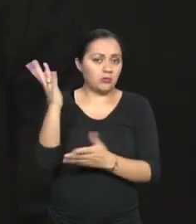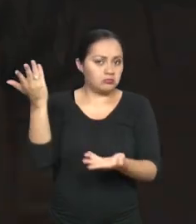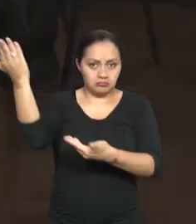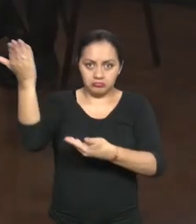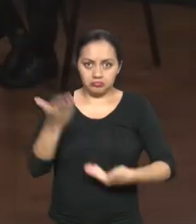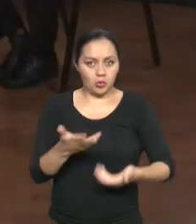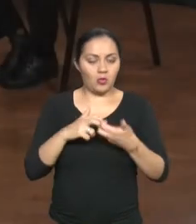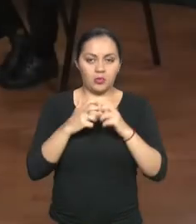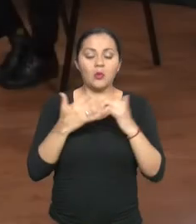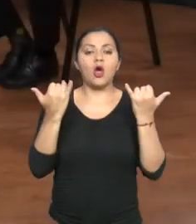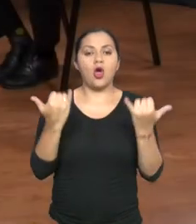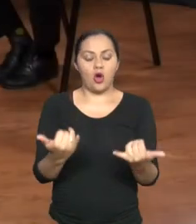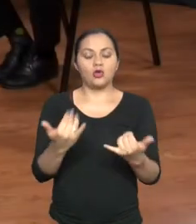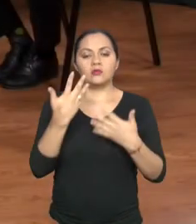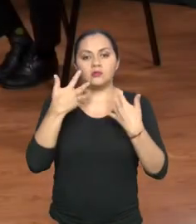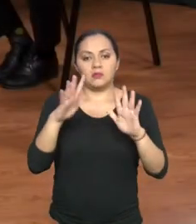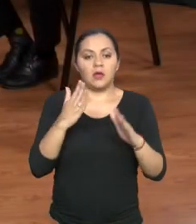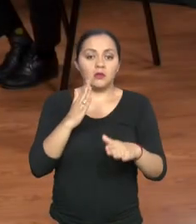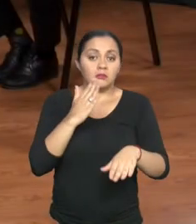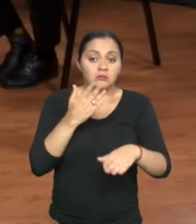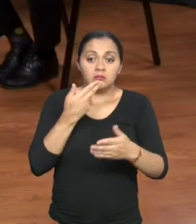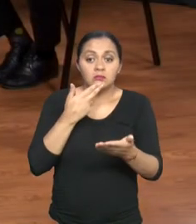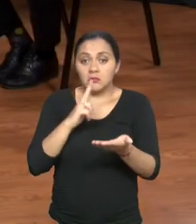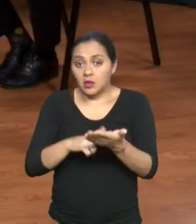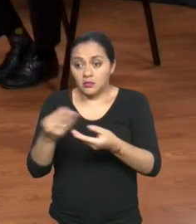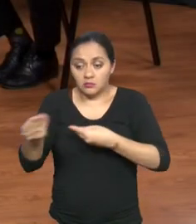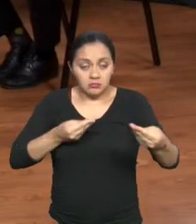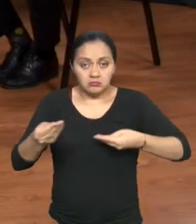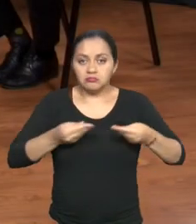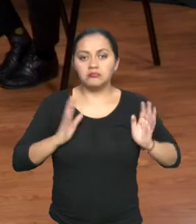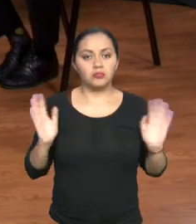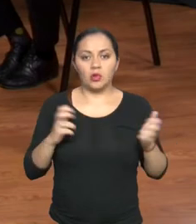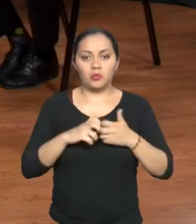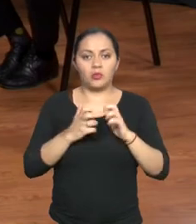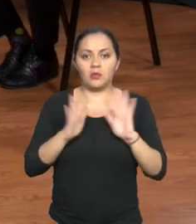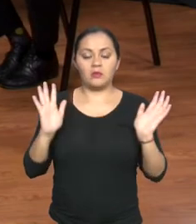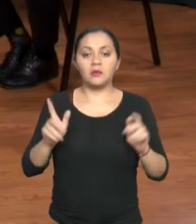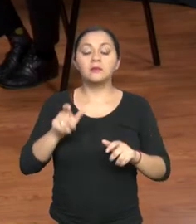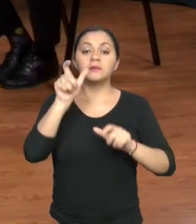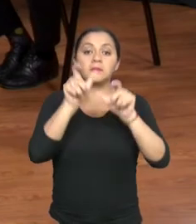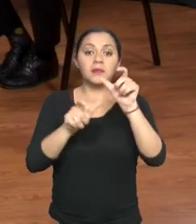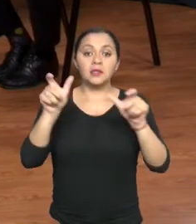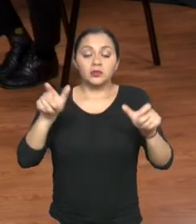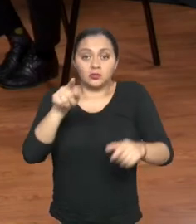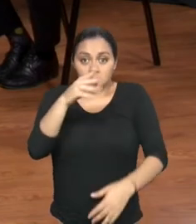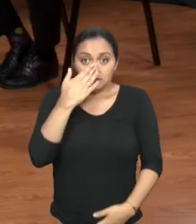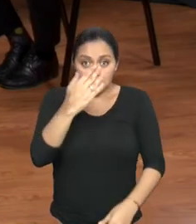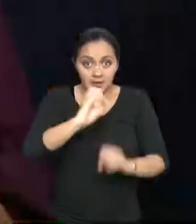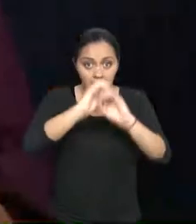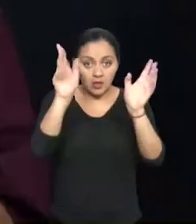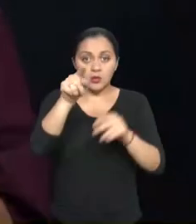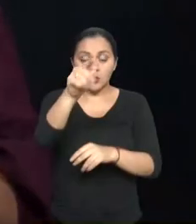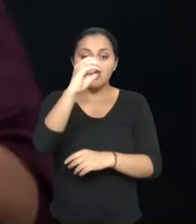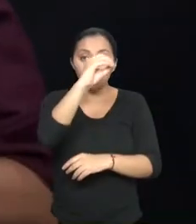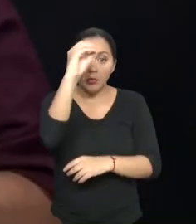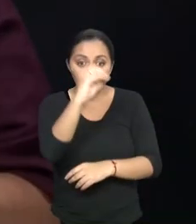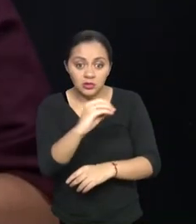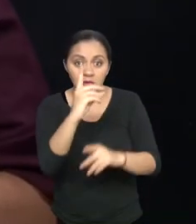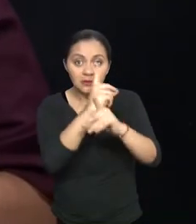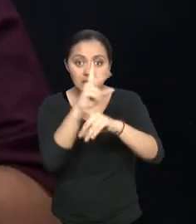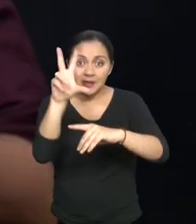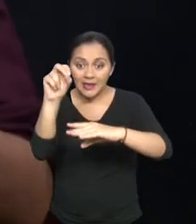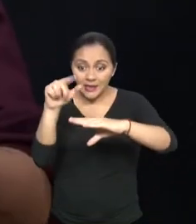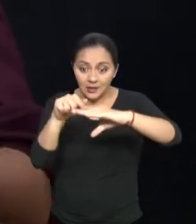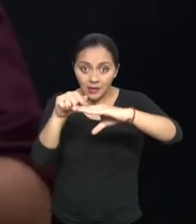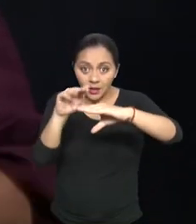prácticamente atendiendo a este grupo. Todas las personas por lo tanto que tengan un porcentaje de discapacidad a partir del 30